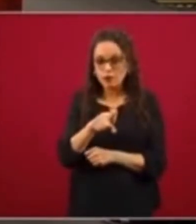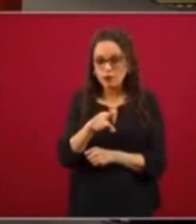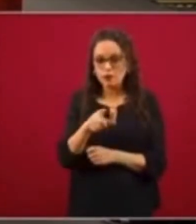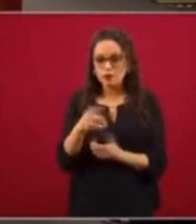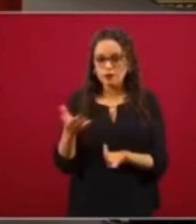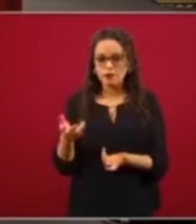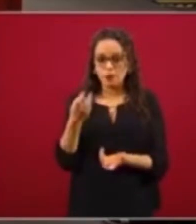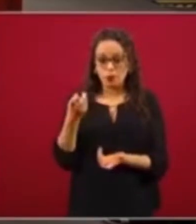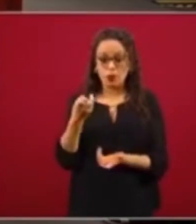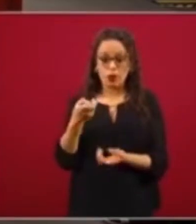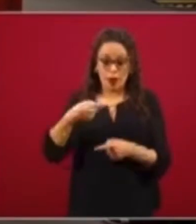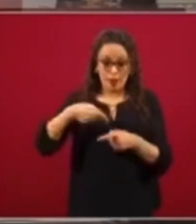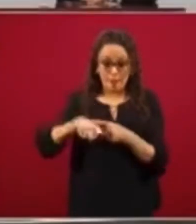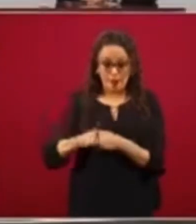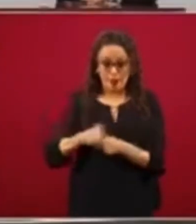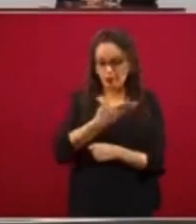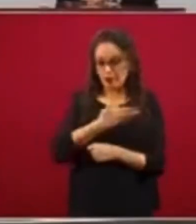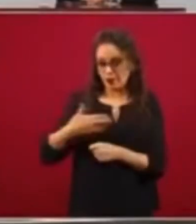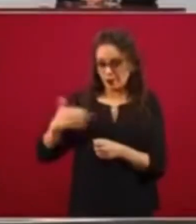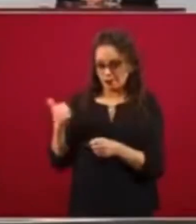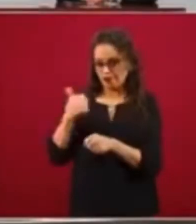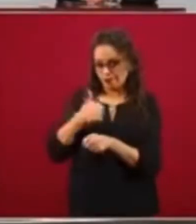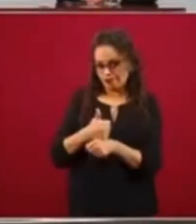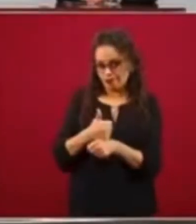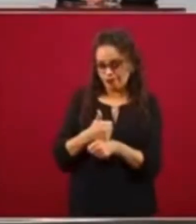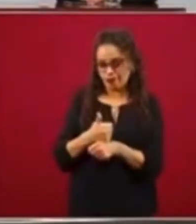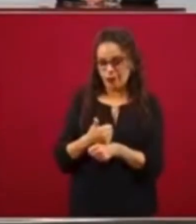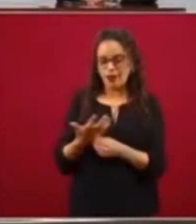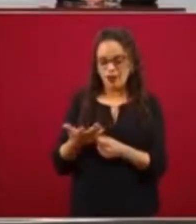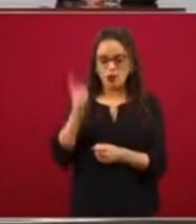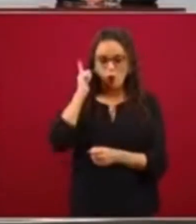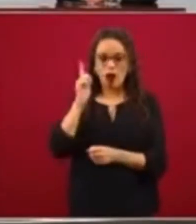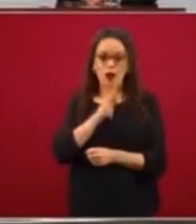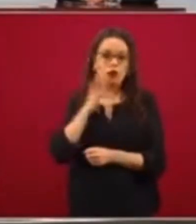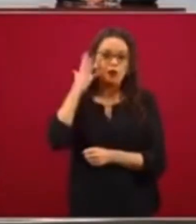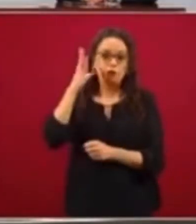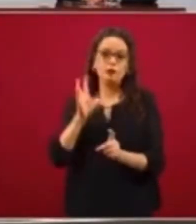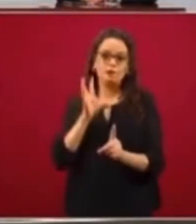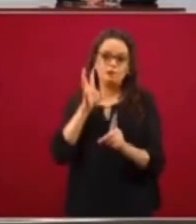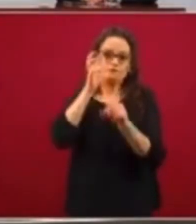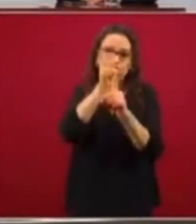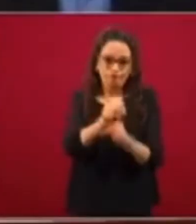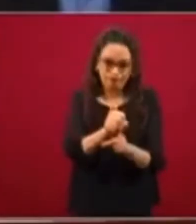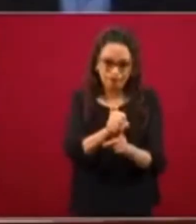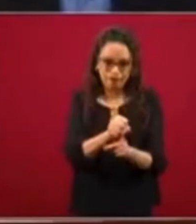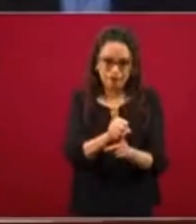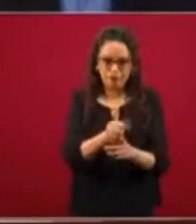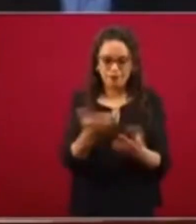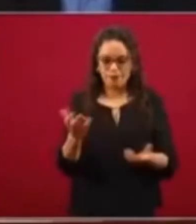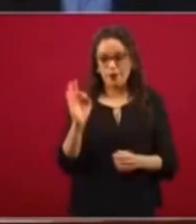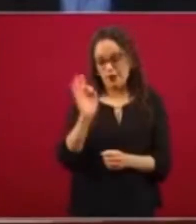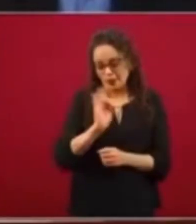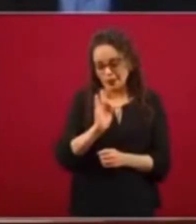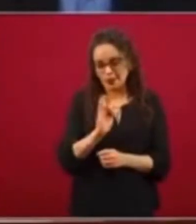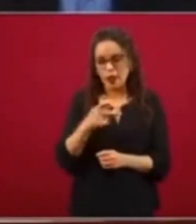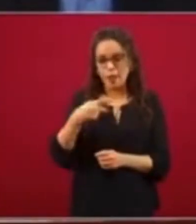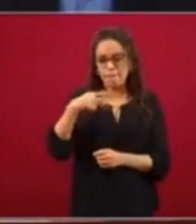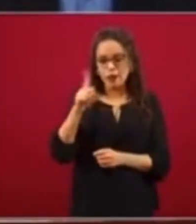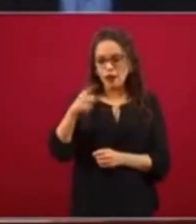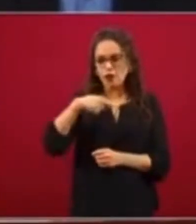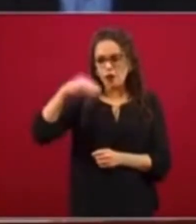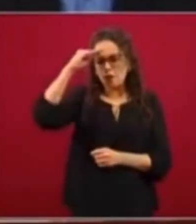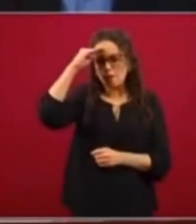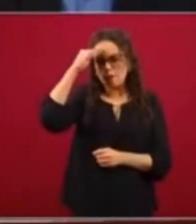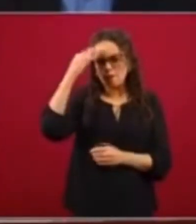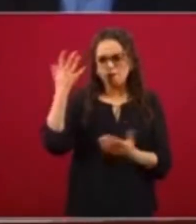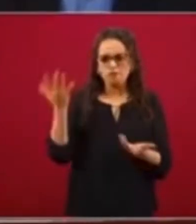planteamos como una meta posible. Sin embargo, como en su momento lo anunciamos, consideramos que no era procedente